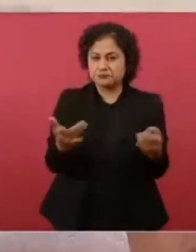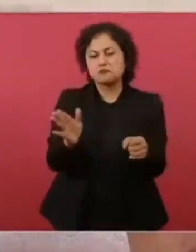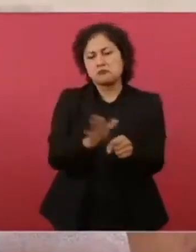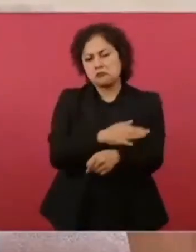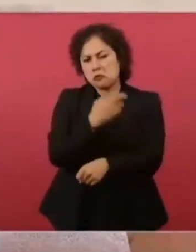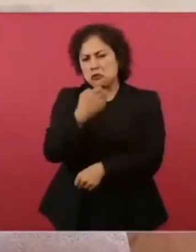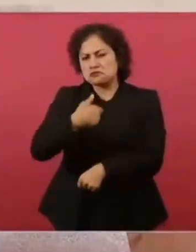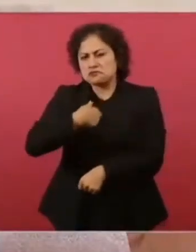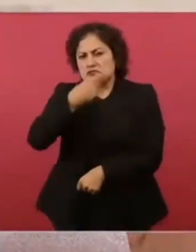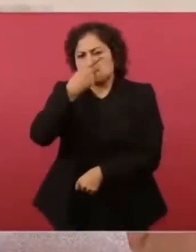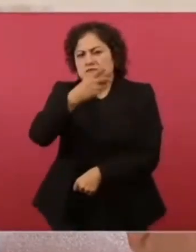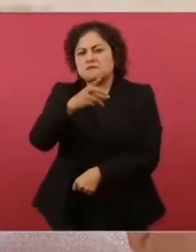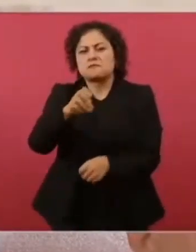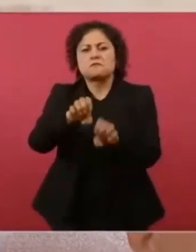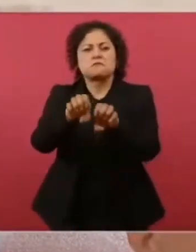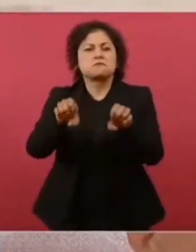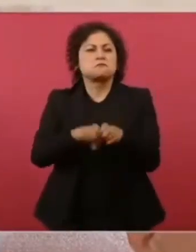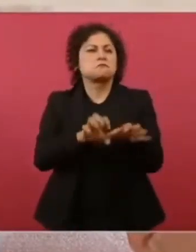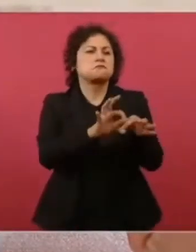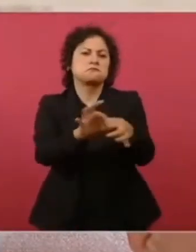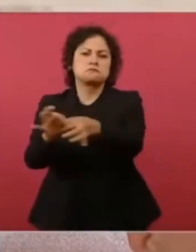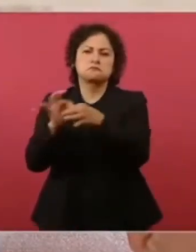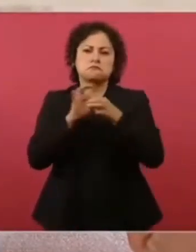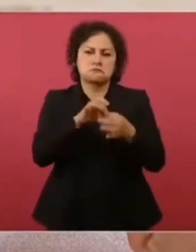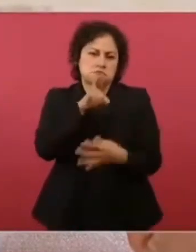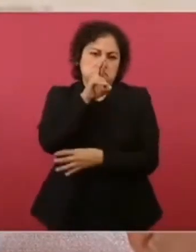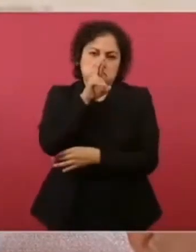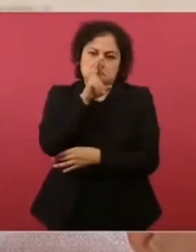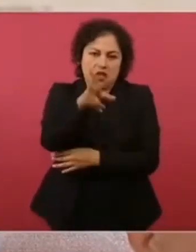no dar motivo para